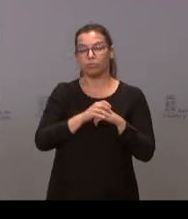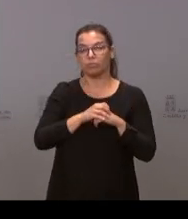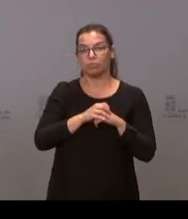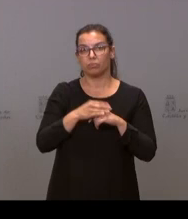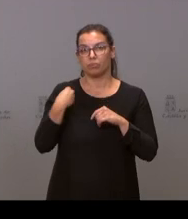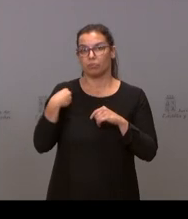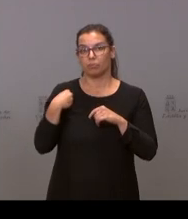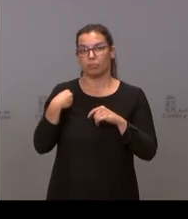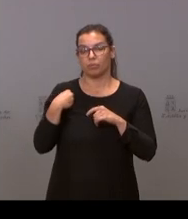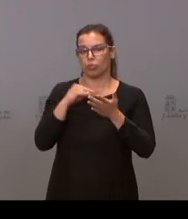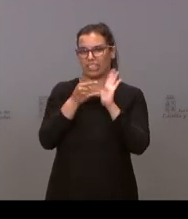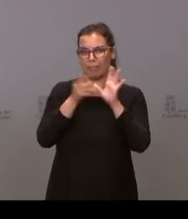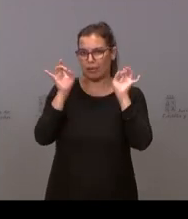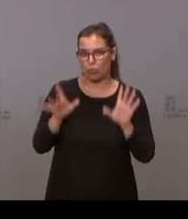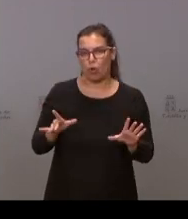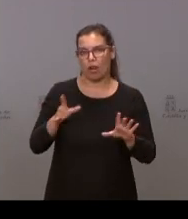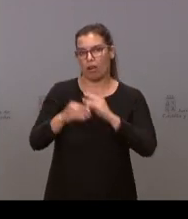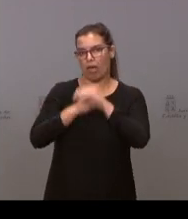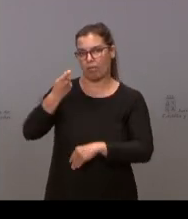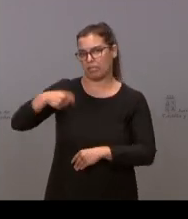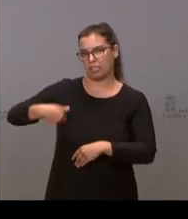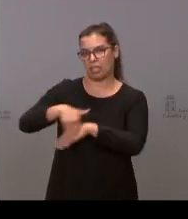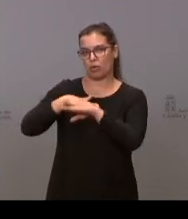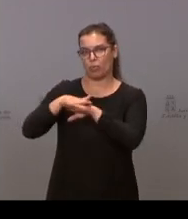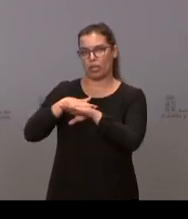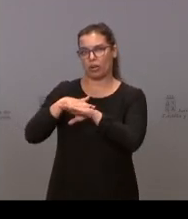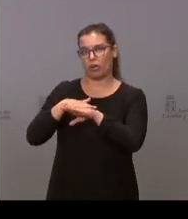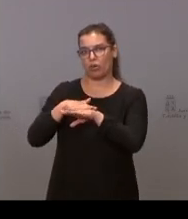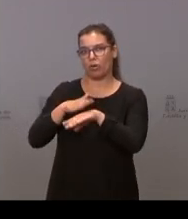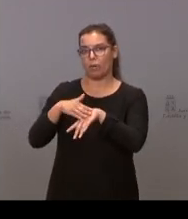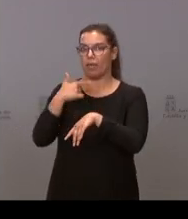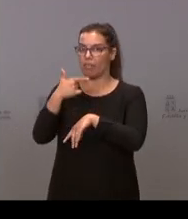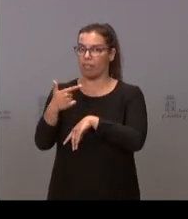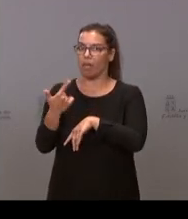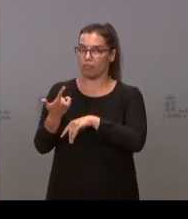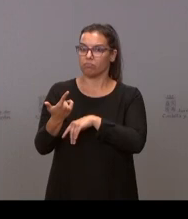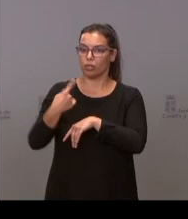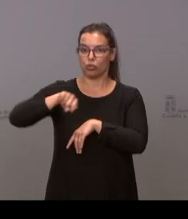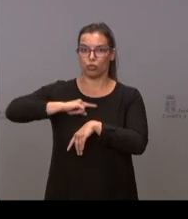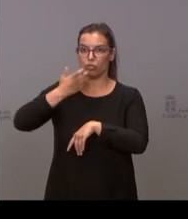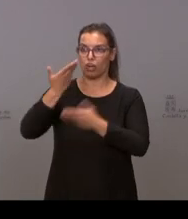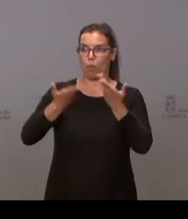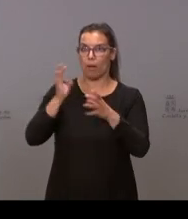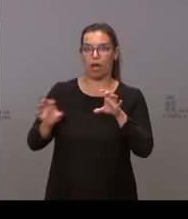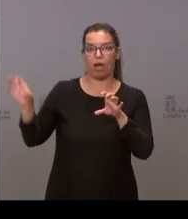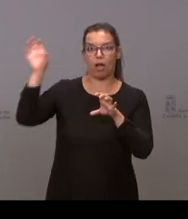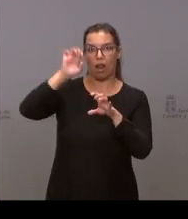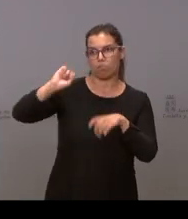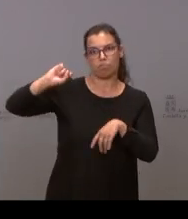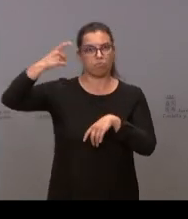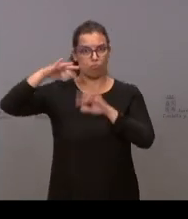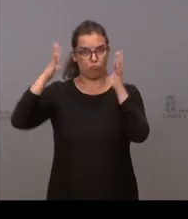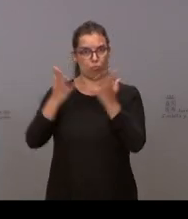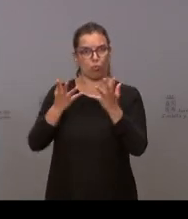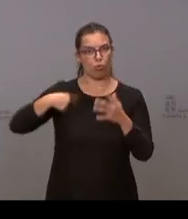el presidente del Gobierno para señalar acertadamente que estábamos entre los primeros lugares del mundo